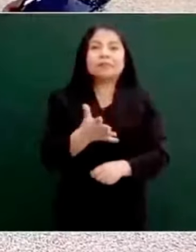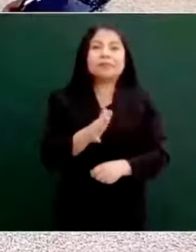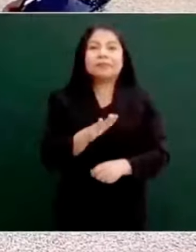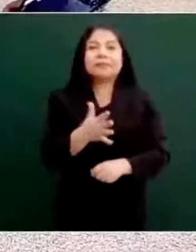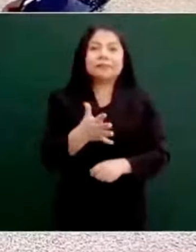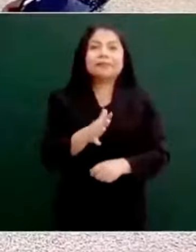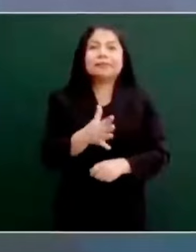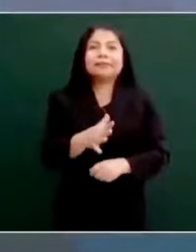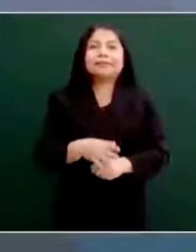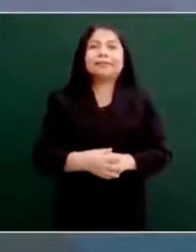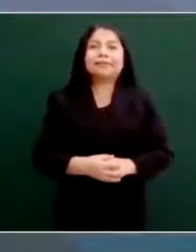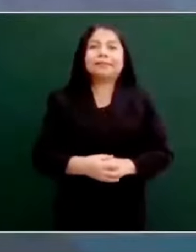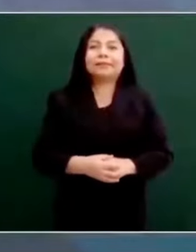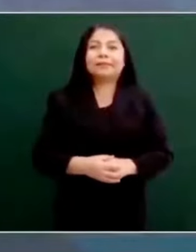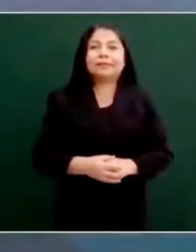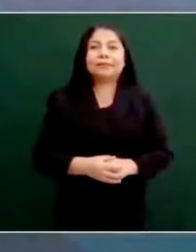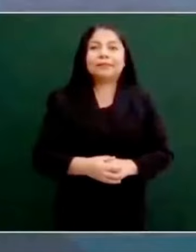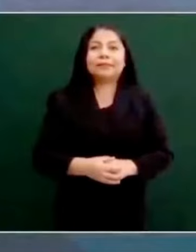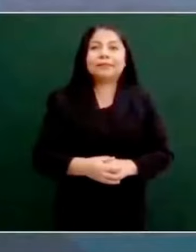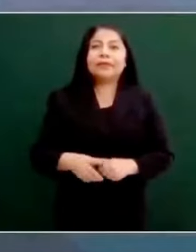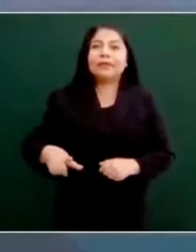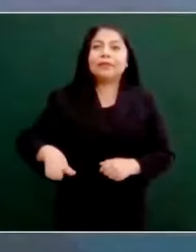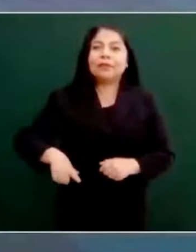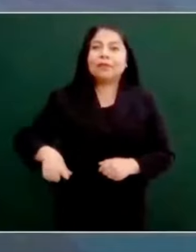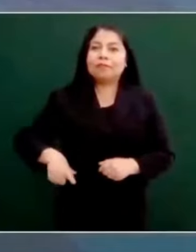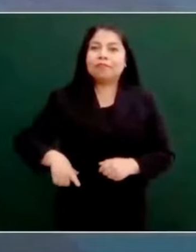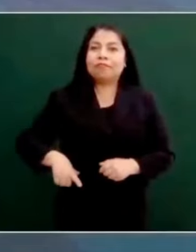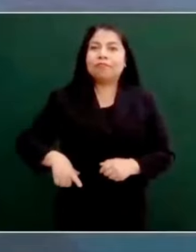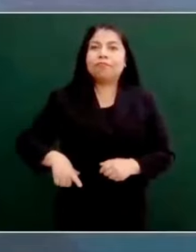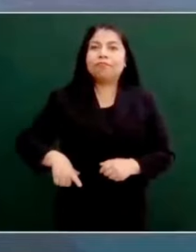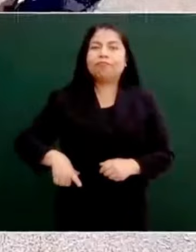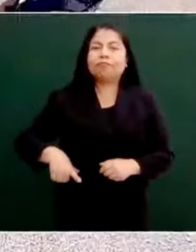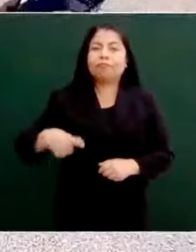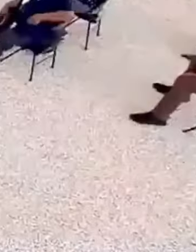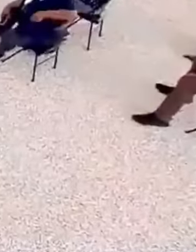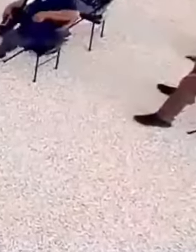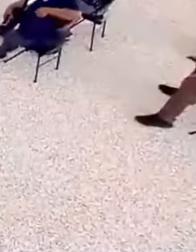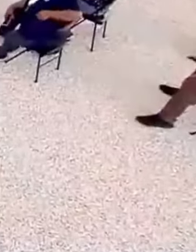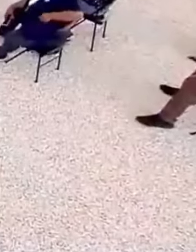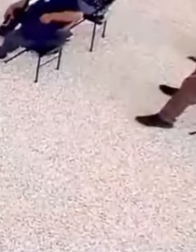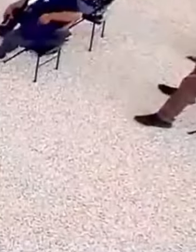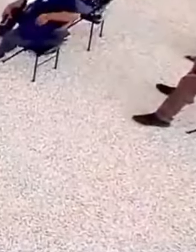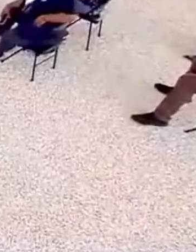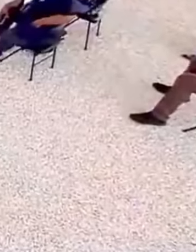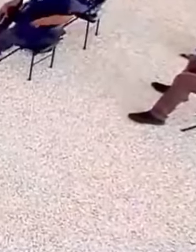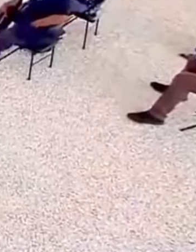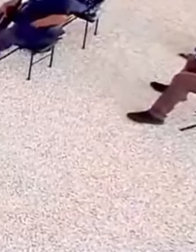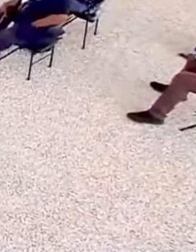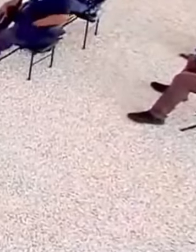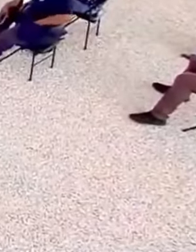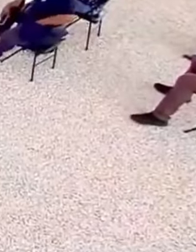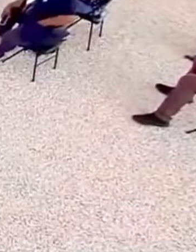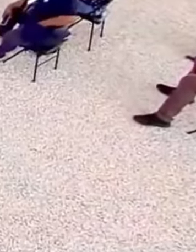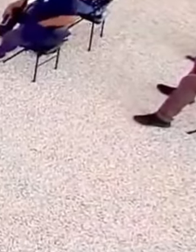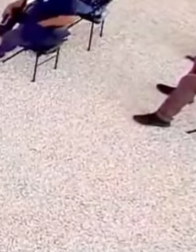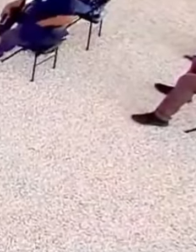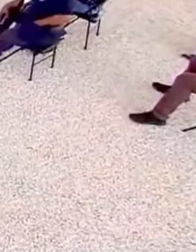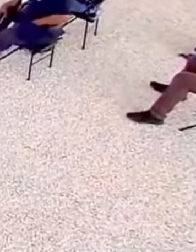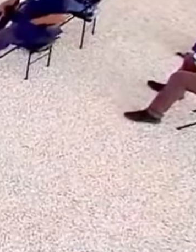yo fui jefe de gobierno del 2000 al 2005, ustedes saben que no querían